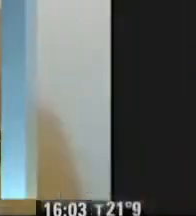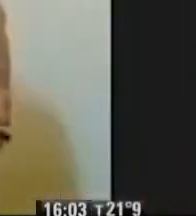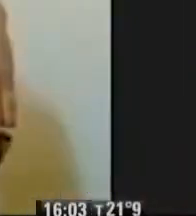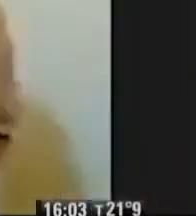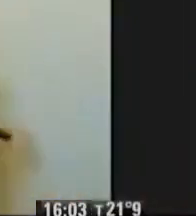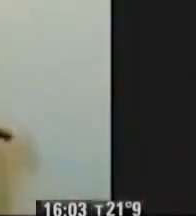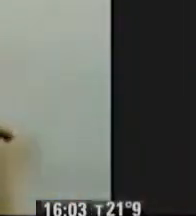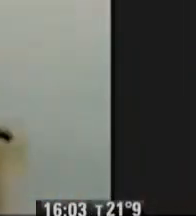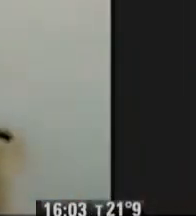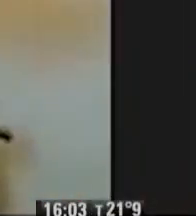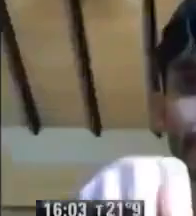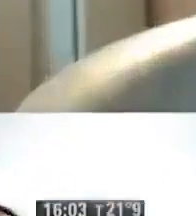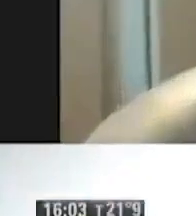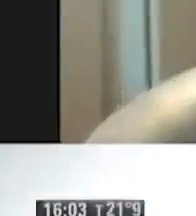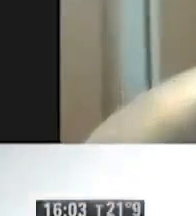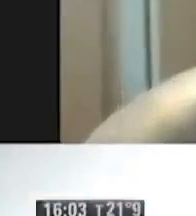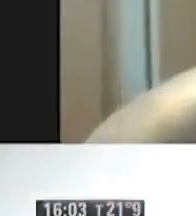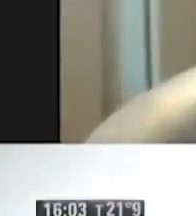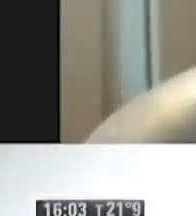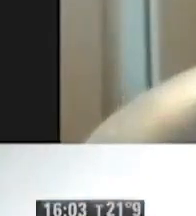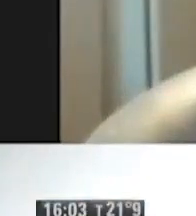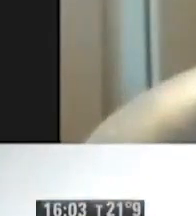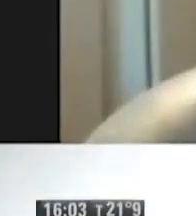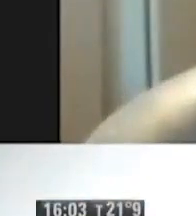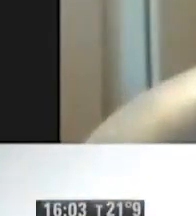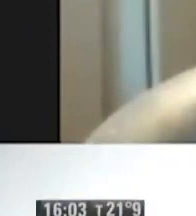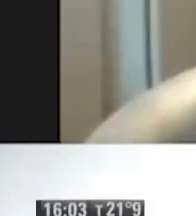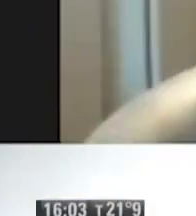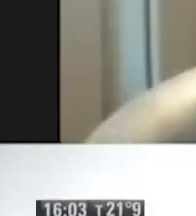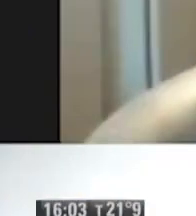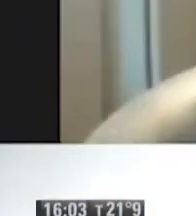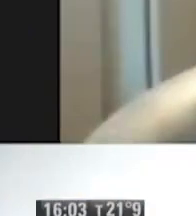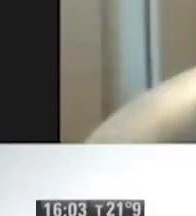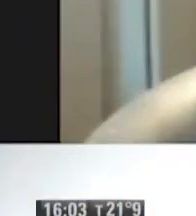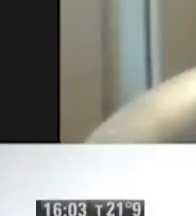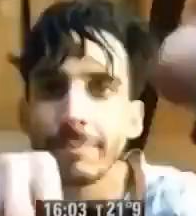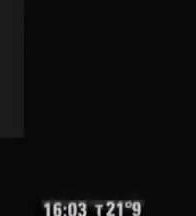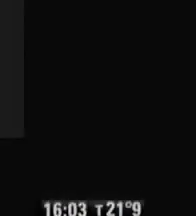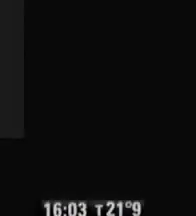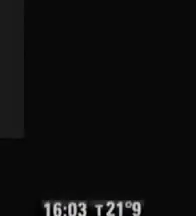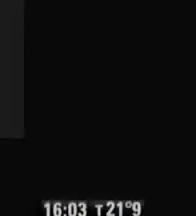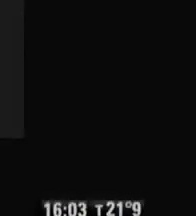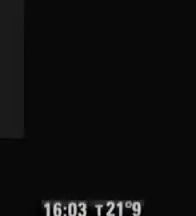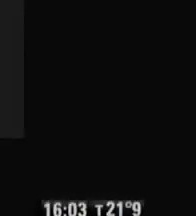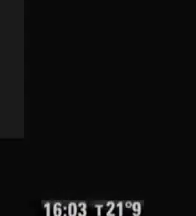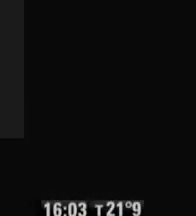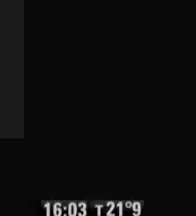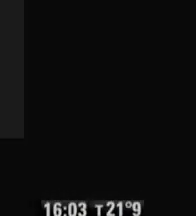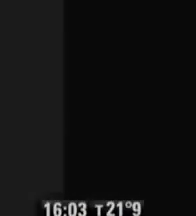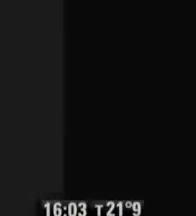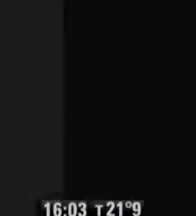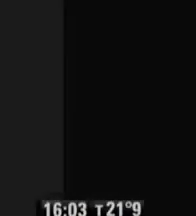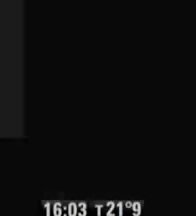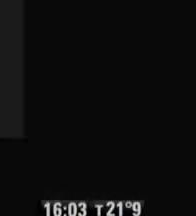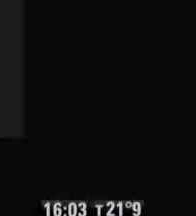¡Muy buenas tardes! ¡Dávense los bienvenidos a este hermoso espacio olímpico! Nosotros le ponemos a atravesar por el campo